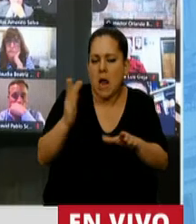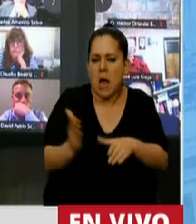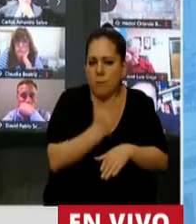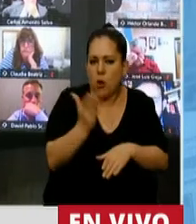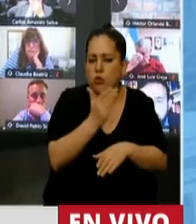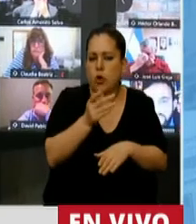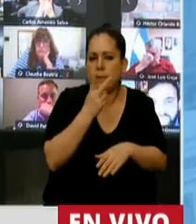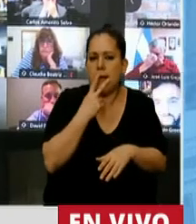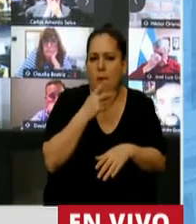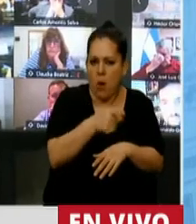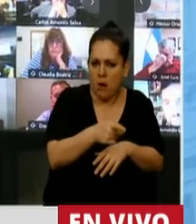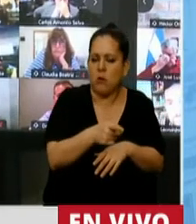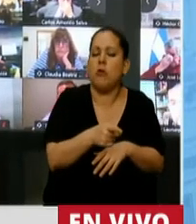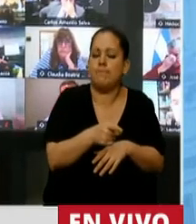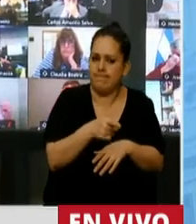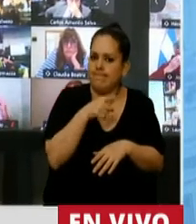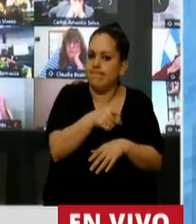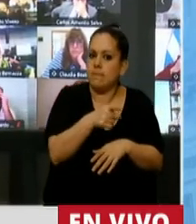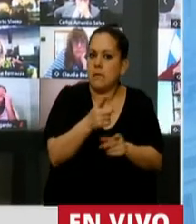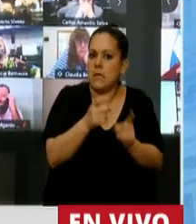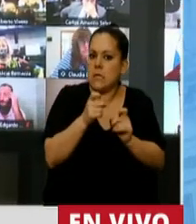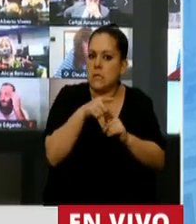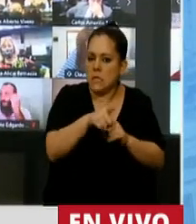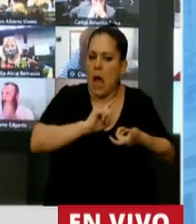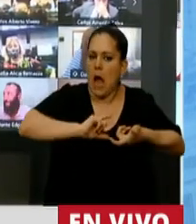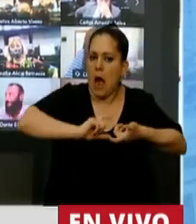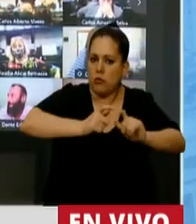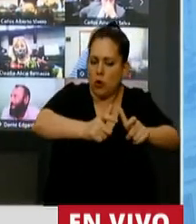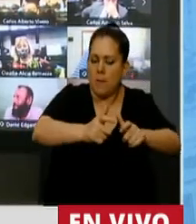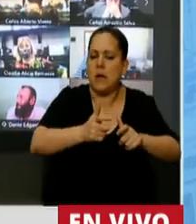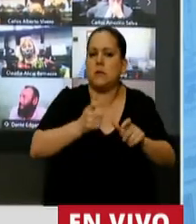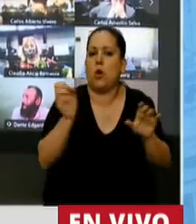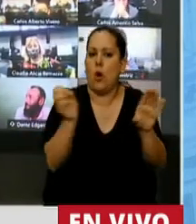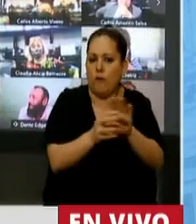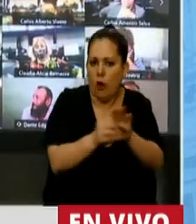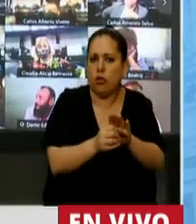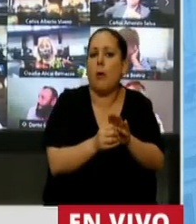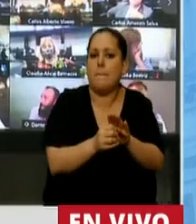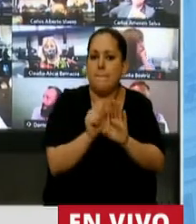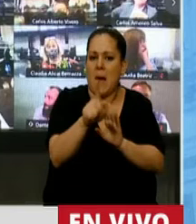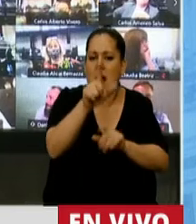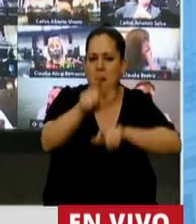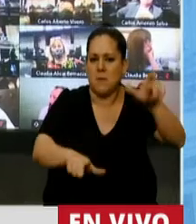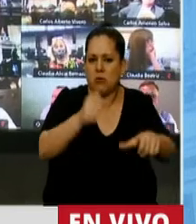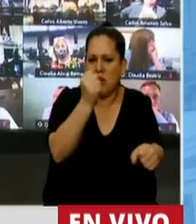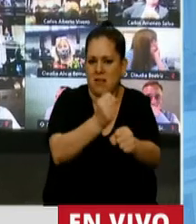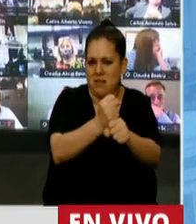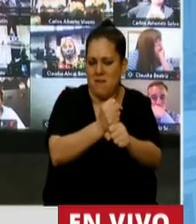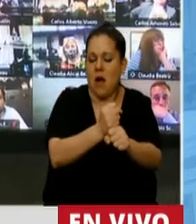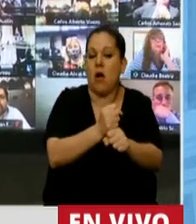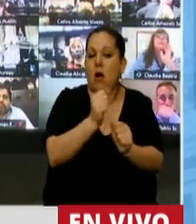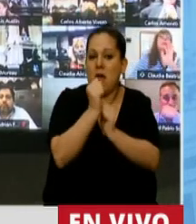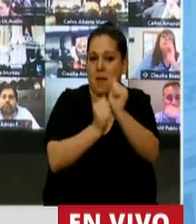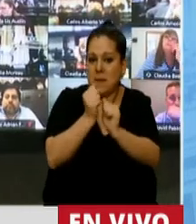incorpora un reclamo de la producción tabacalera que implica la remisión automática y mensual de los fondos que van a los productores. La producción tabacalera se